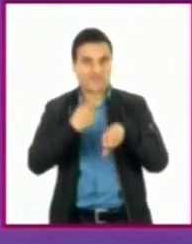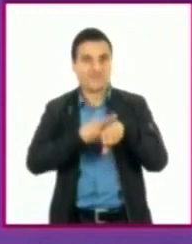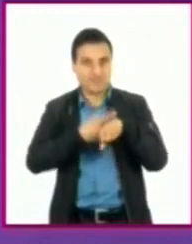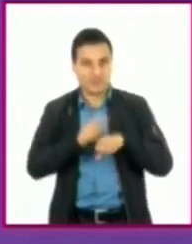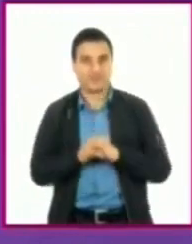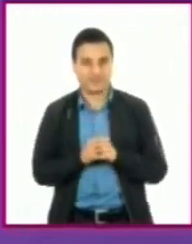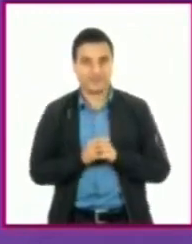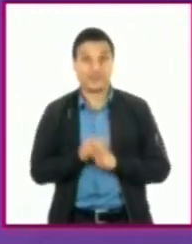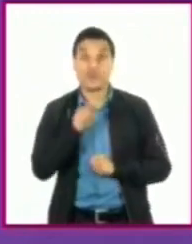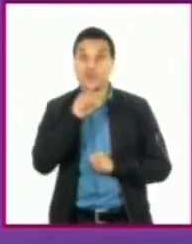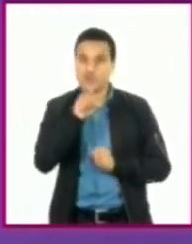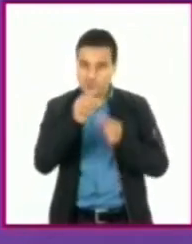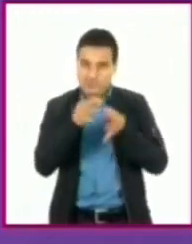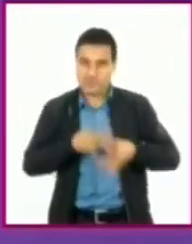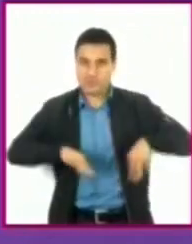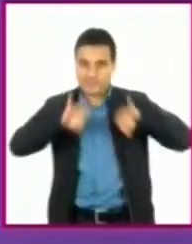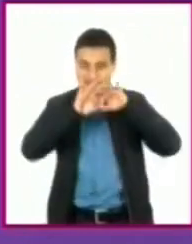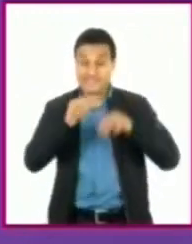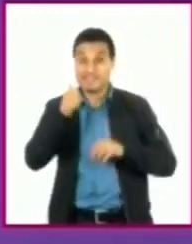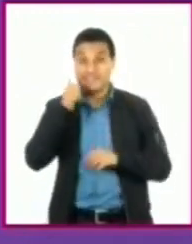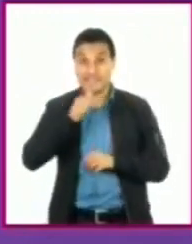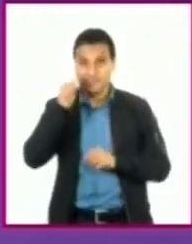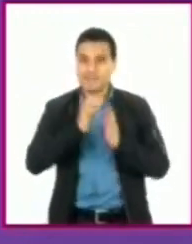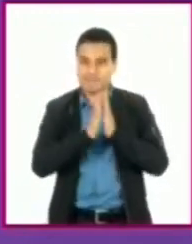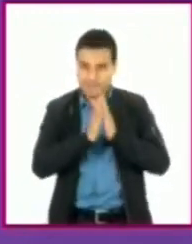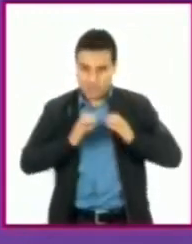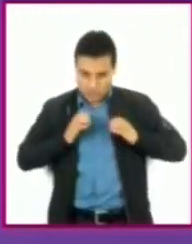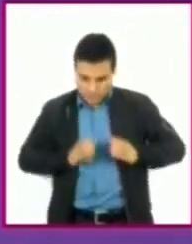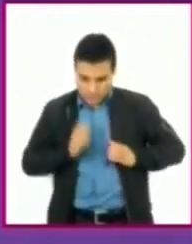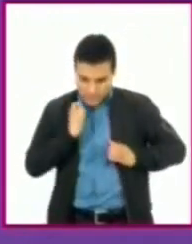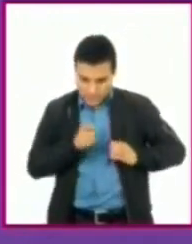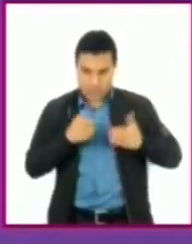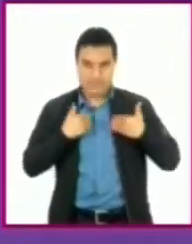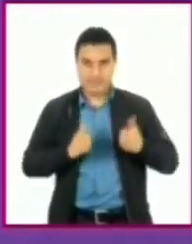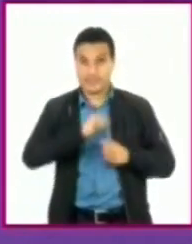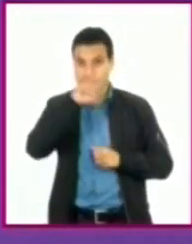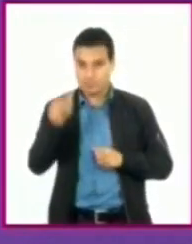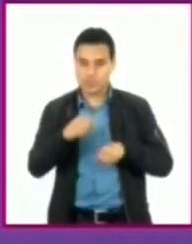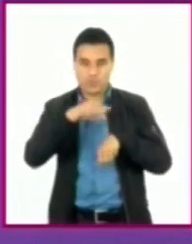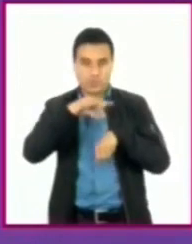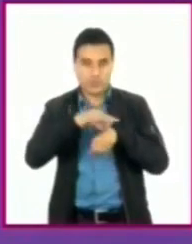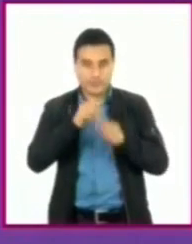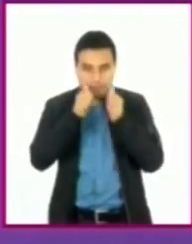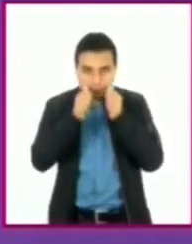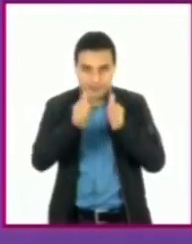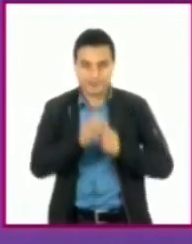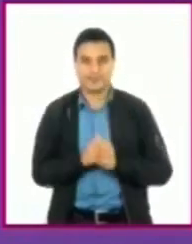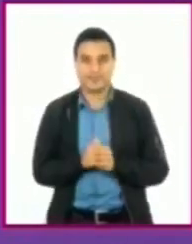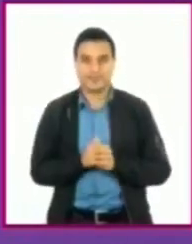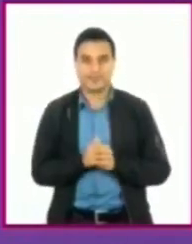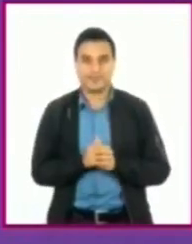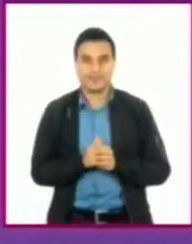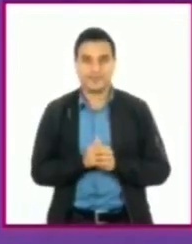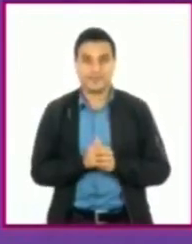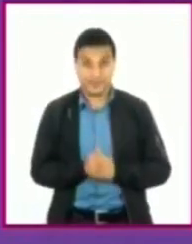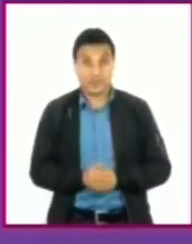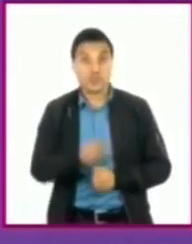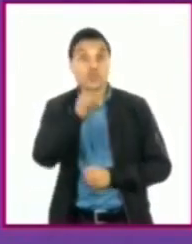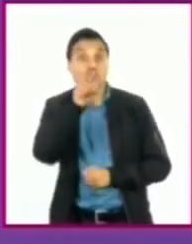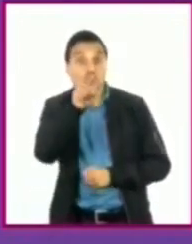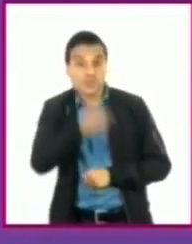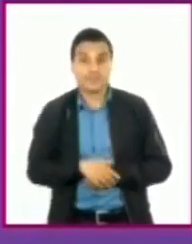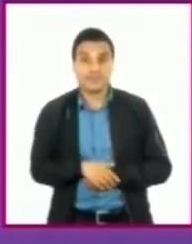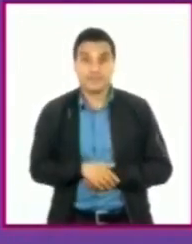y es importante entenderte y atenderte. Tú, él, ella,